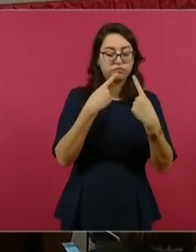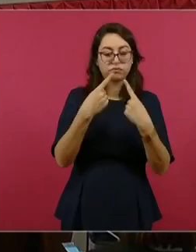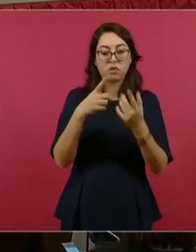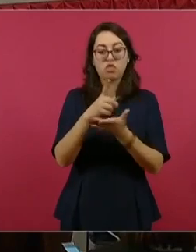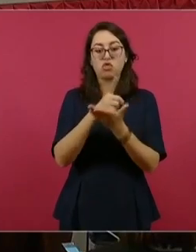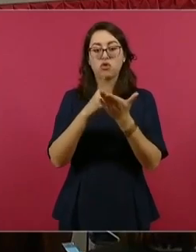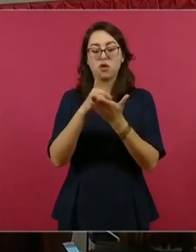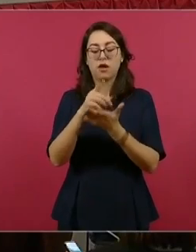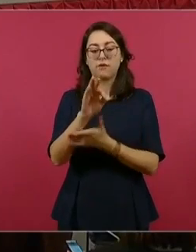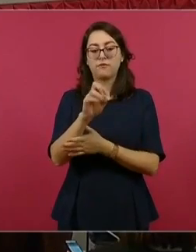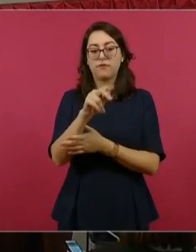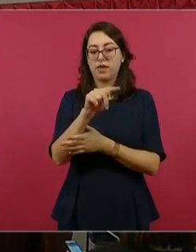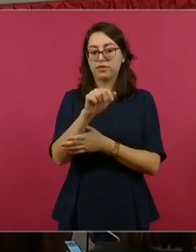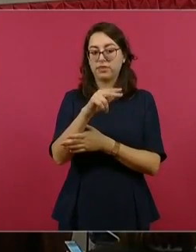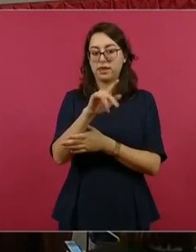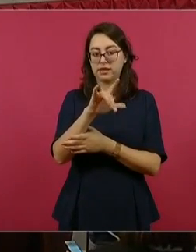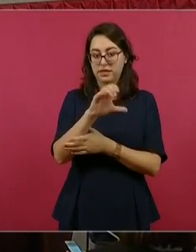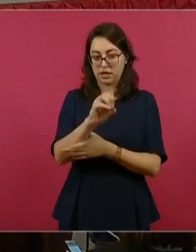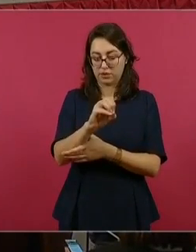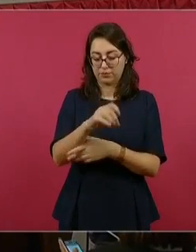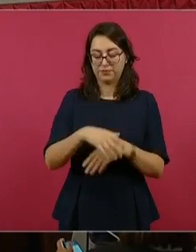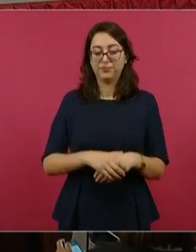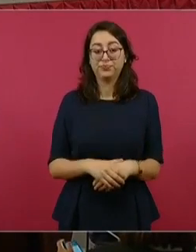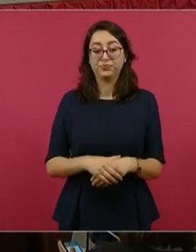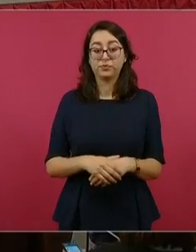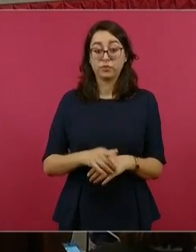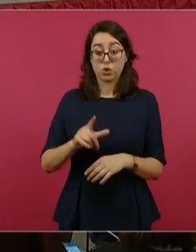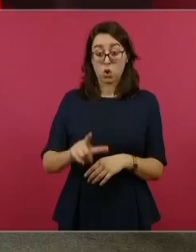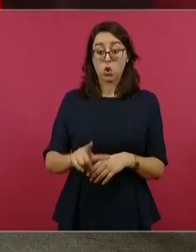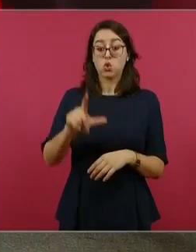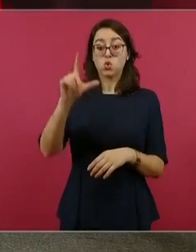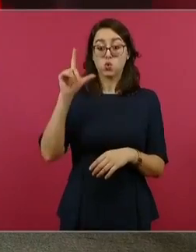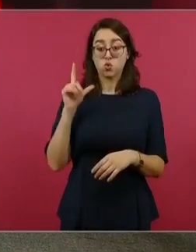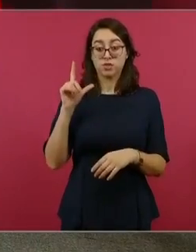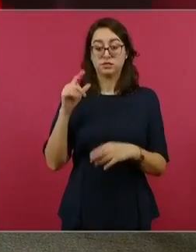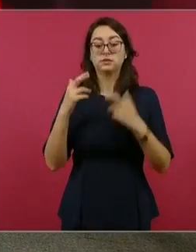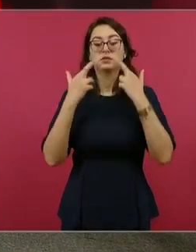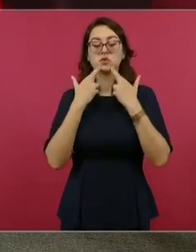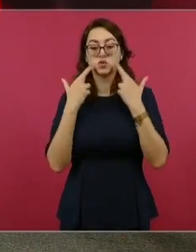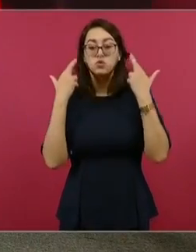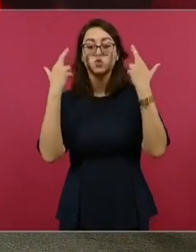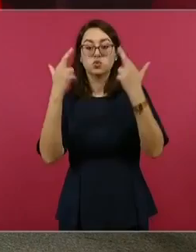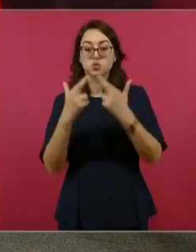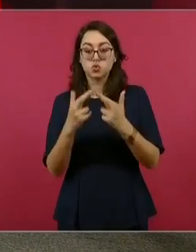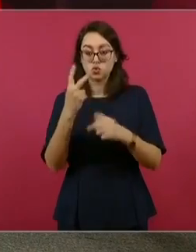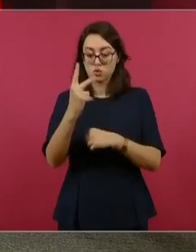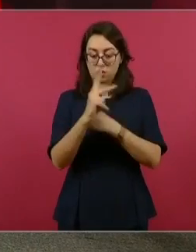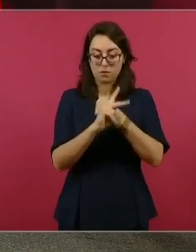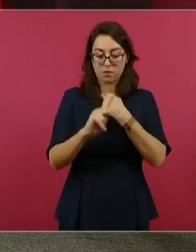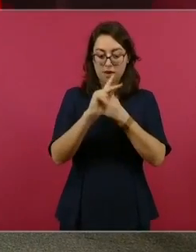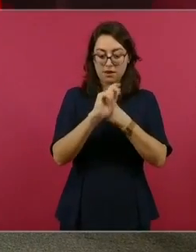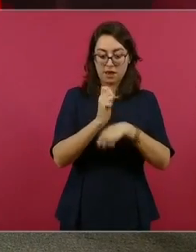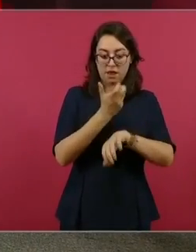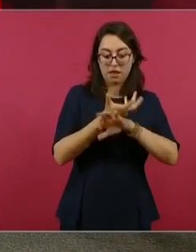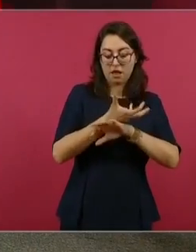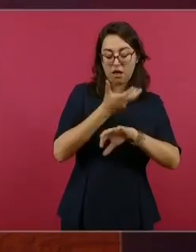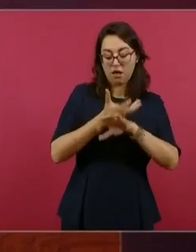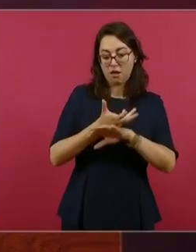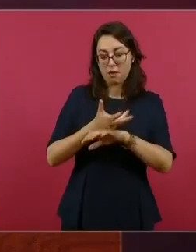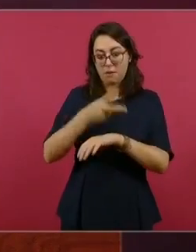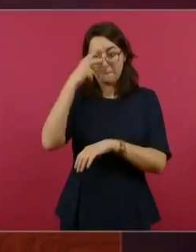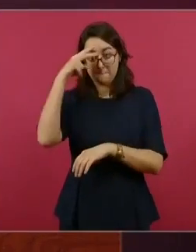realizó la reunión bilateral con Estados Unidos, que fue encabezada por el presidente de México